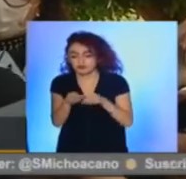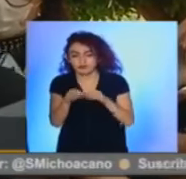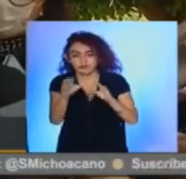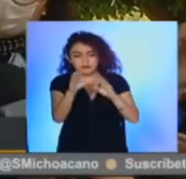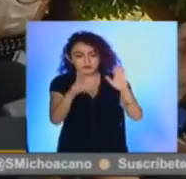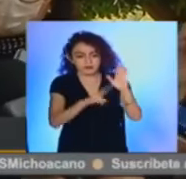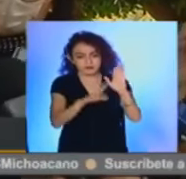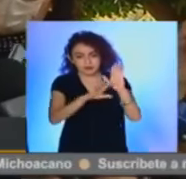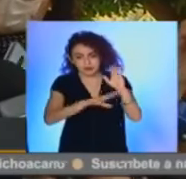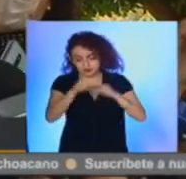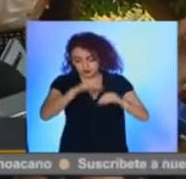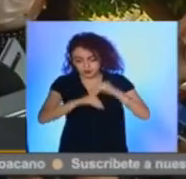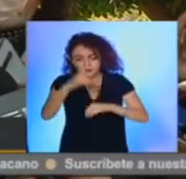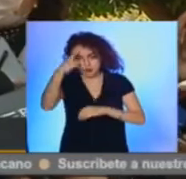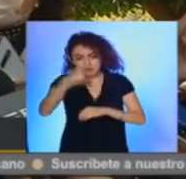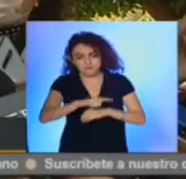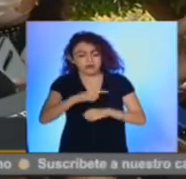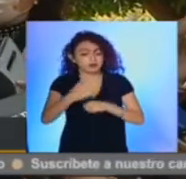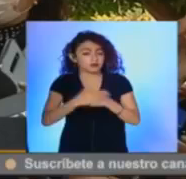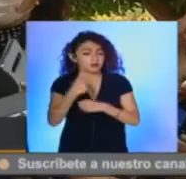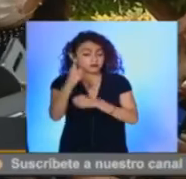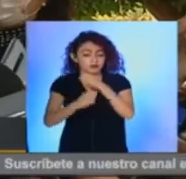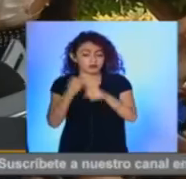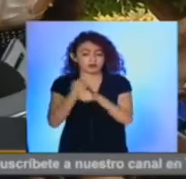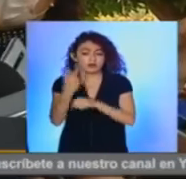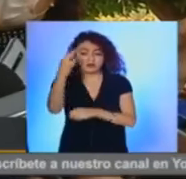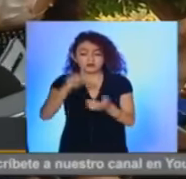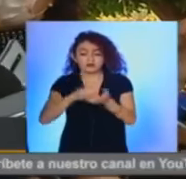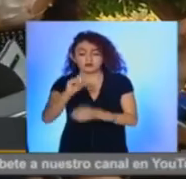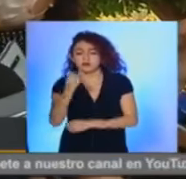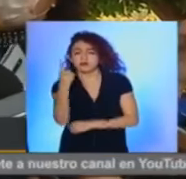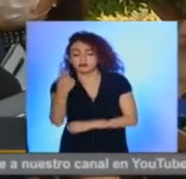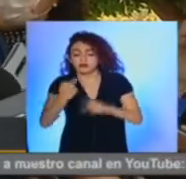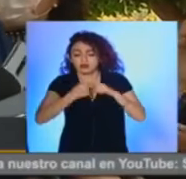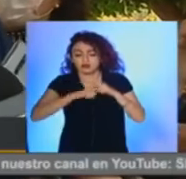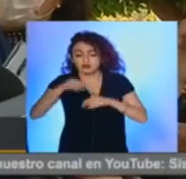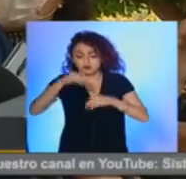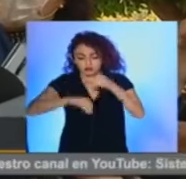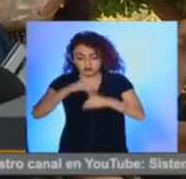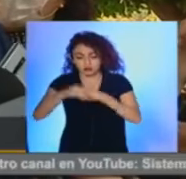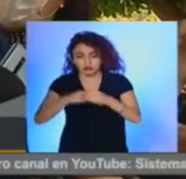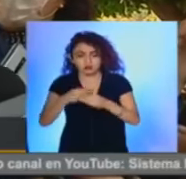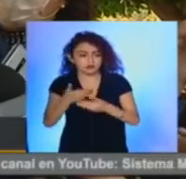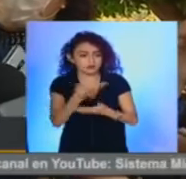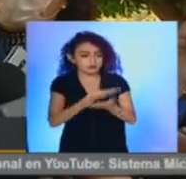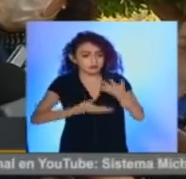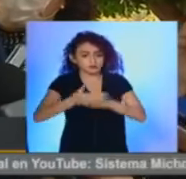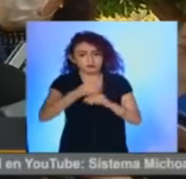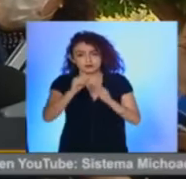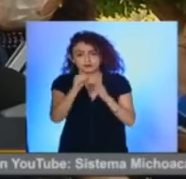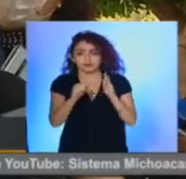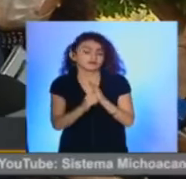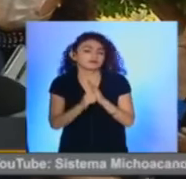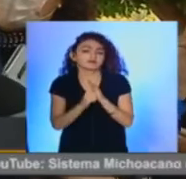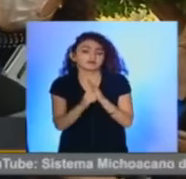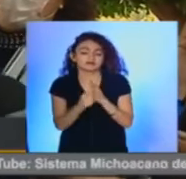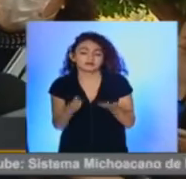convocatoria para entrando el año iniciar el proceso de discusión de un sistema